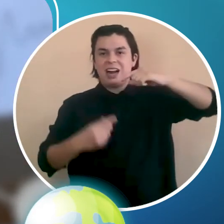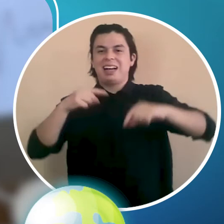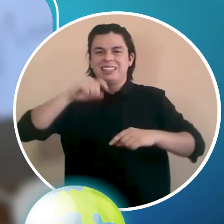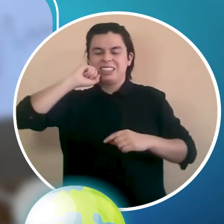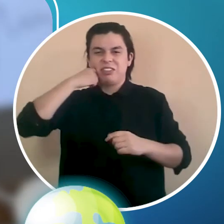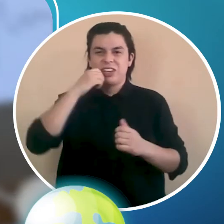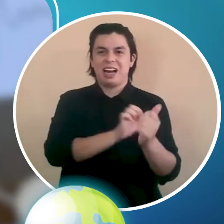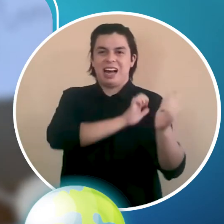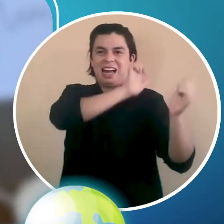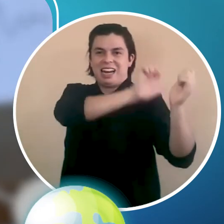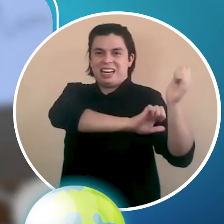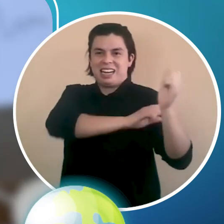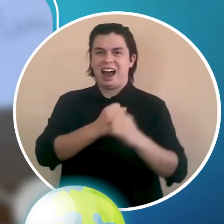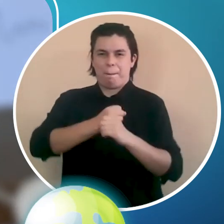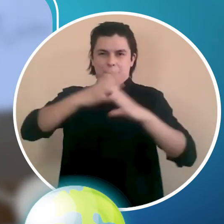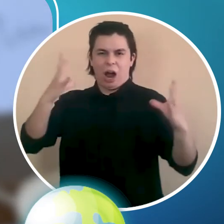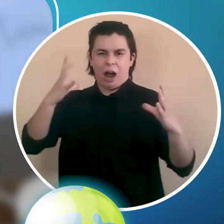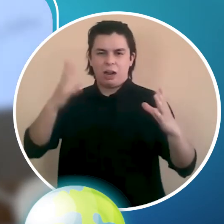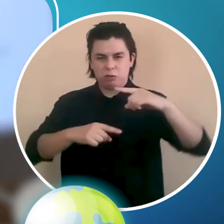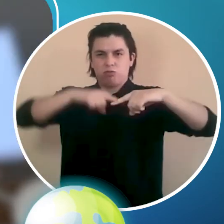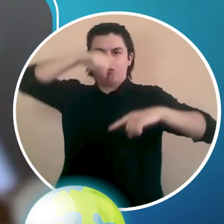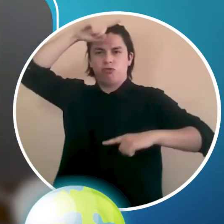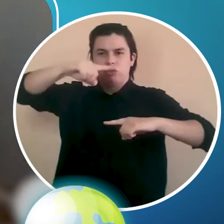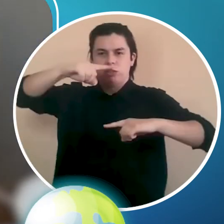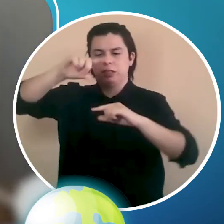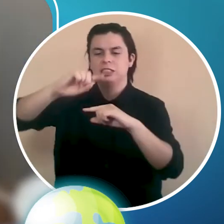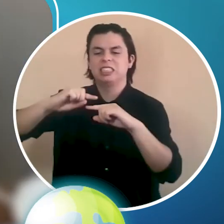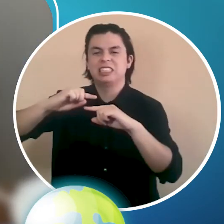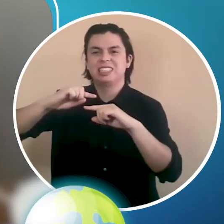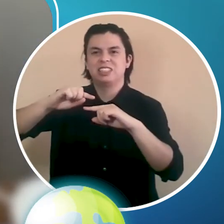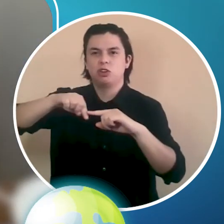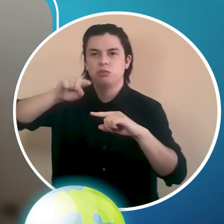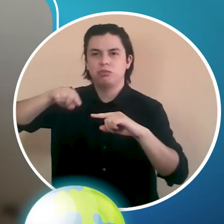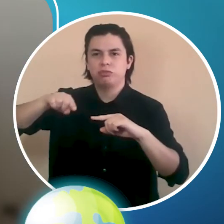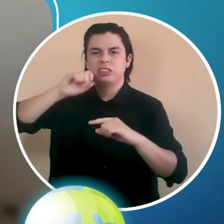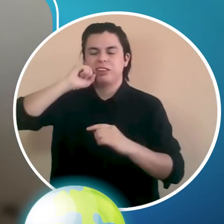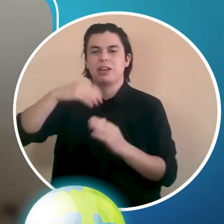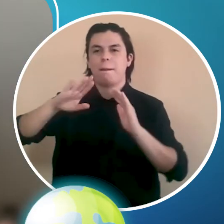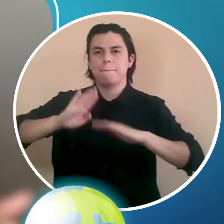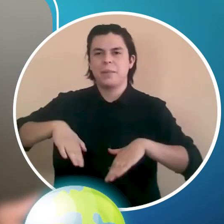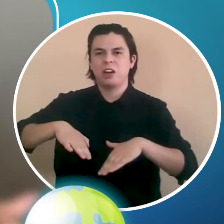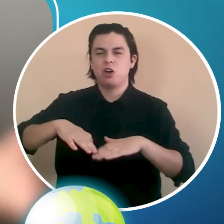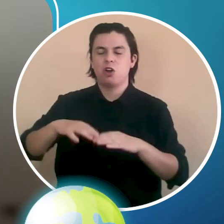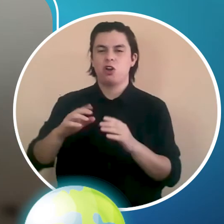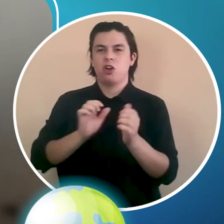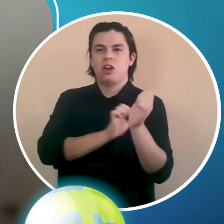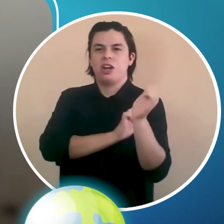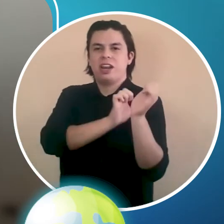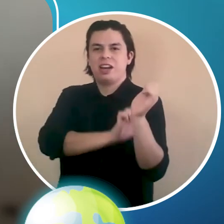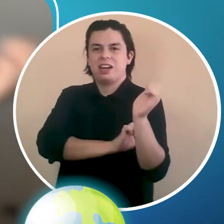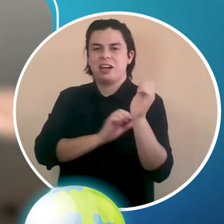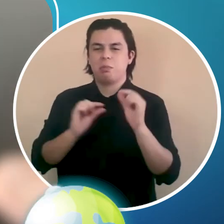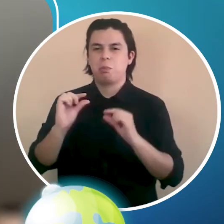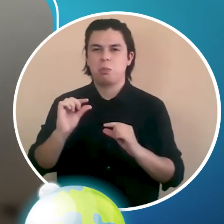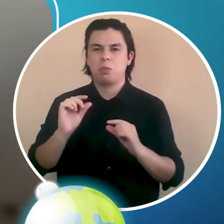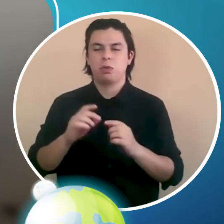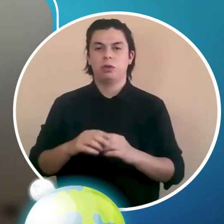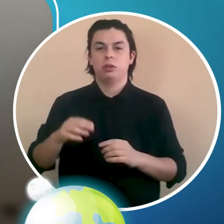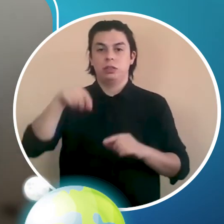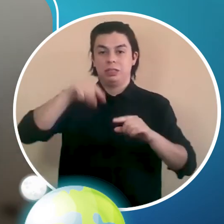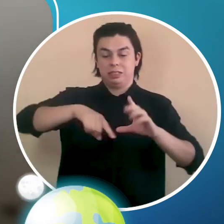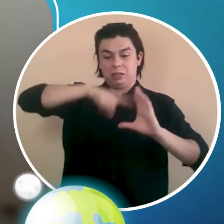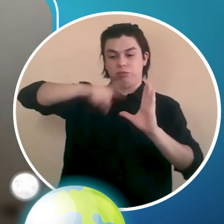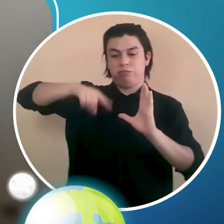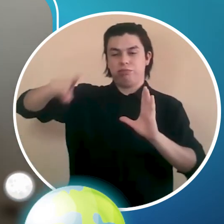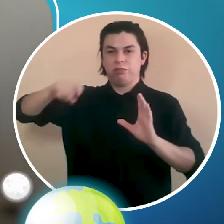mayor energía liberada y las más críticas, las de menor. Estas señales que quedaron registradas nos han